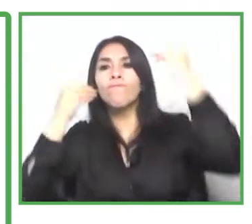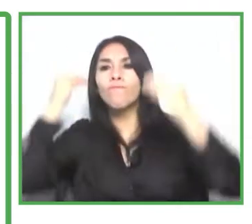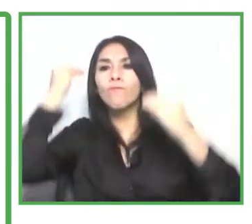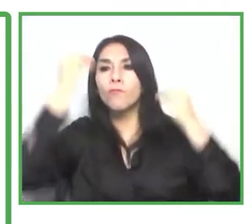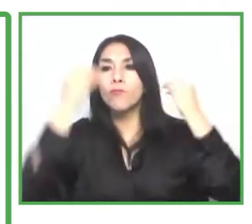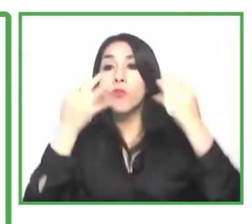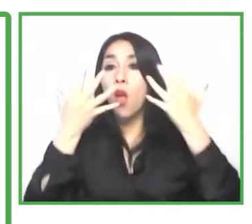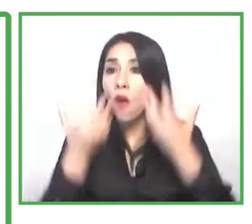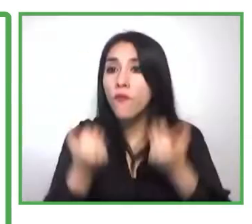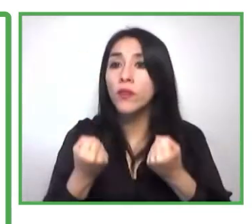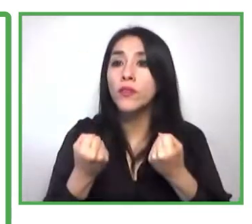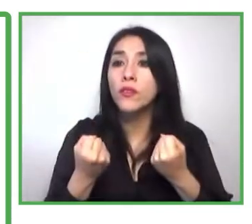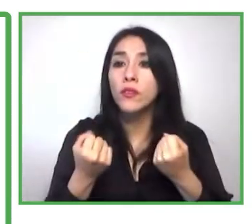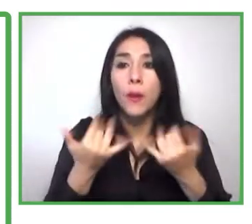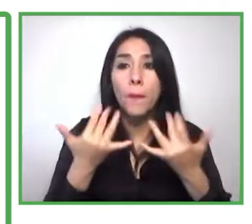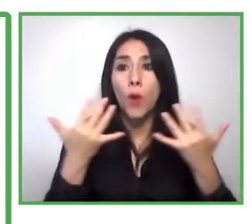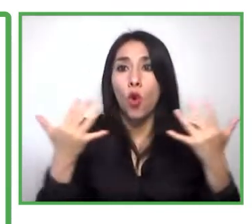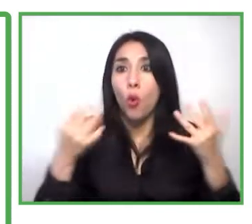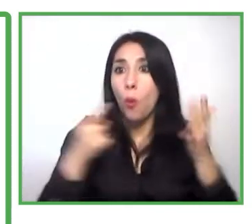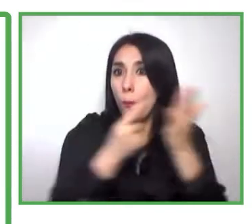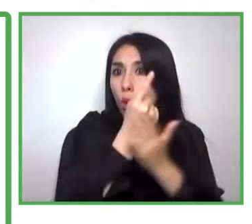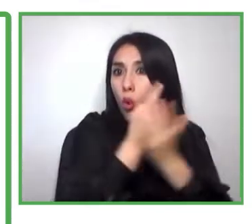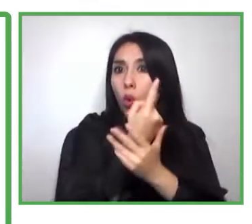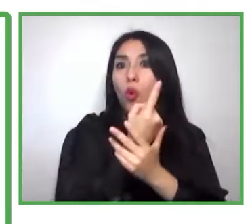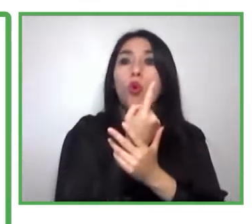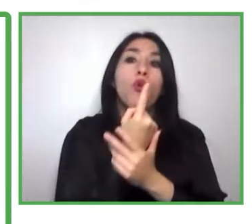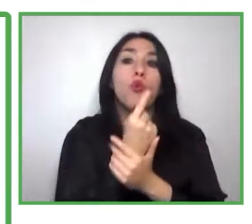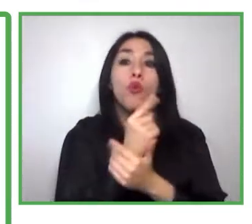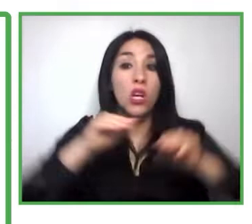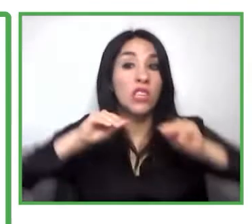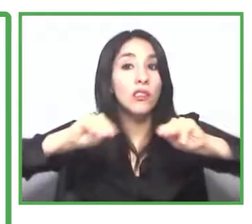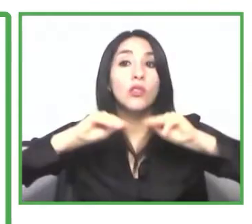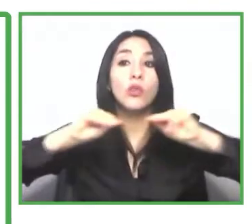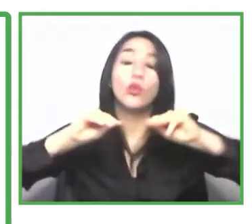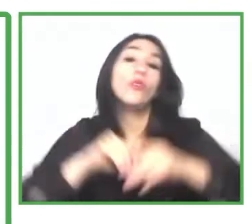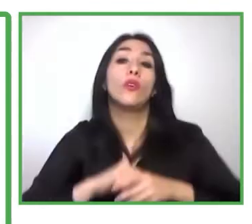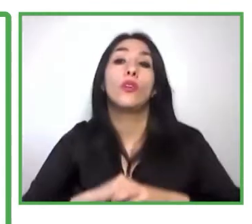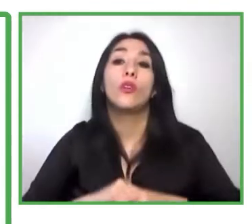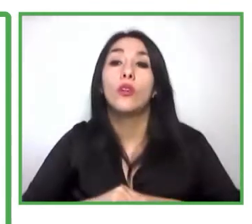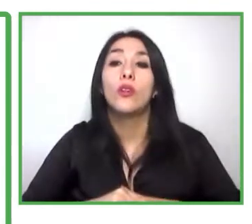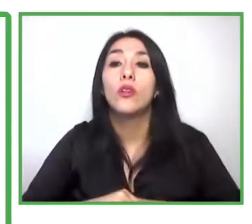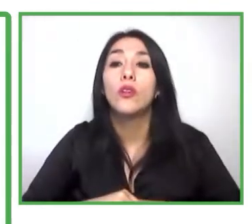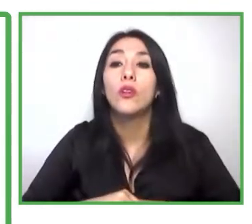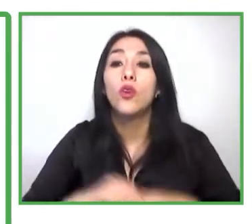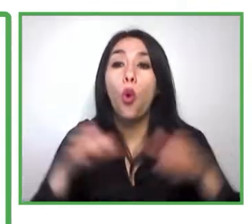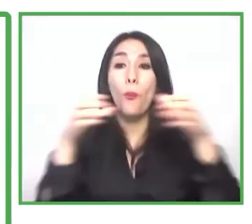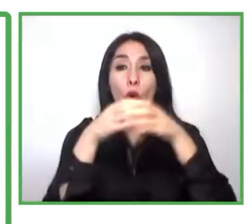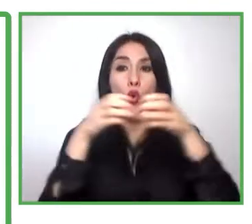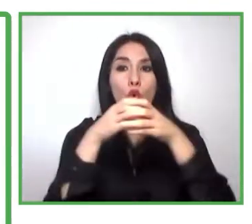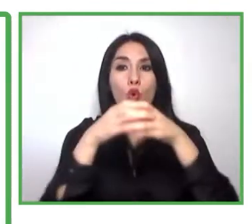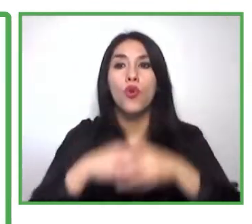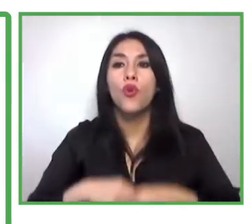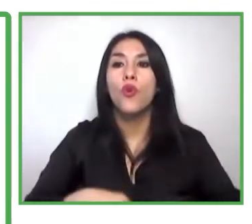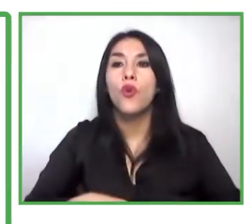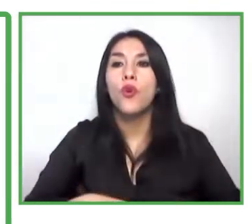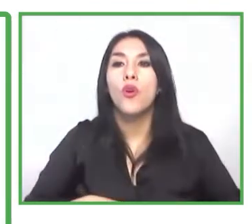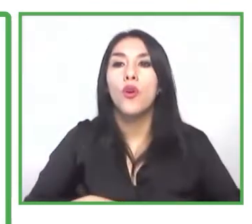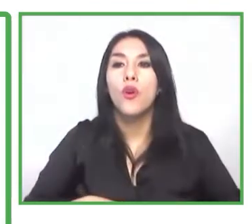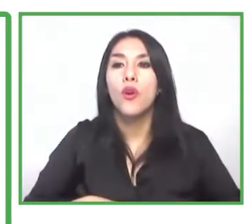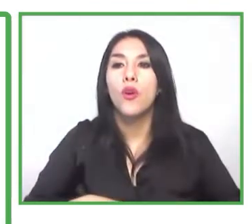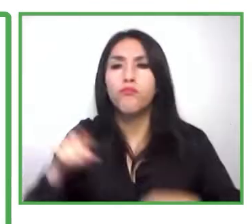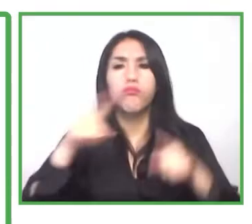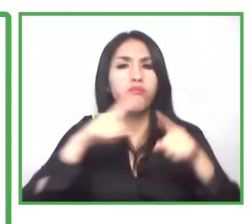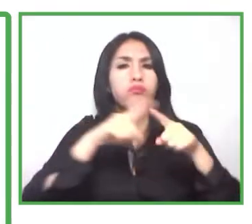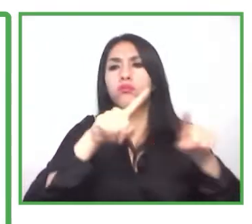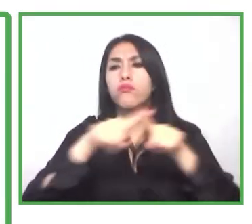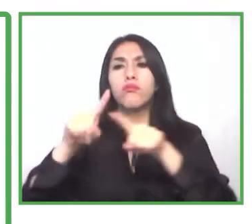inducción, de acompañamiento de las empresas, a los equipos de gestión de personas, recursos humanos, para saber cómo hacer respecto de la